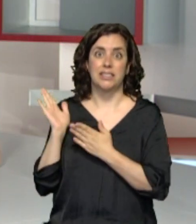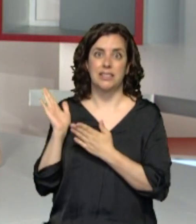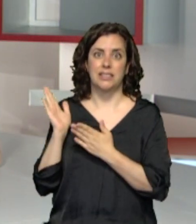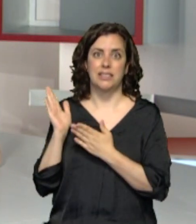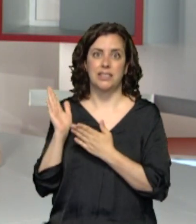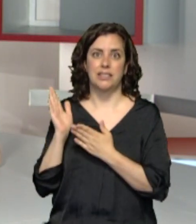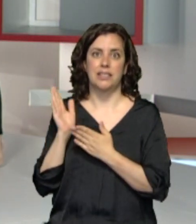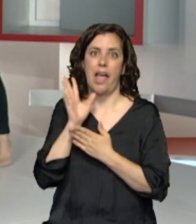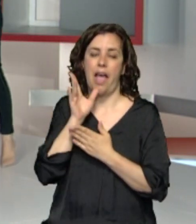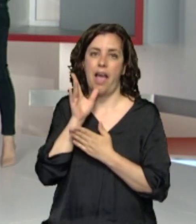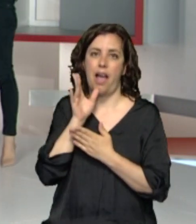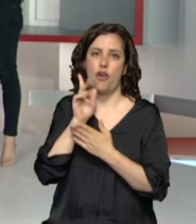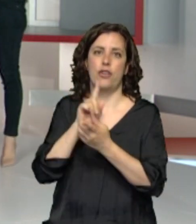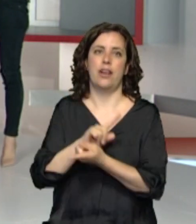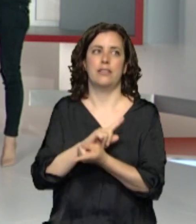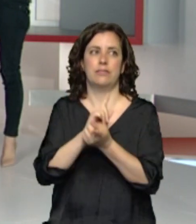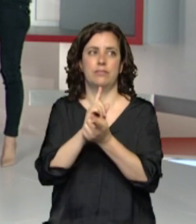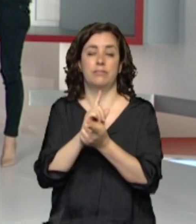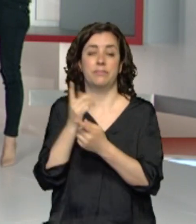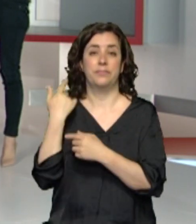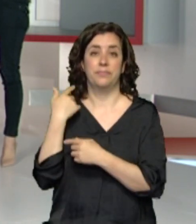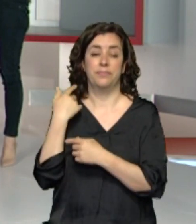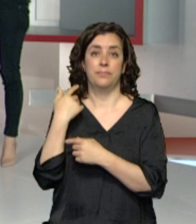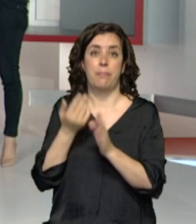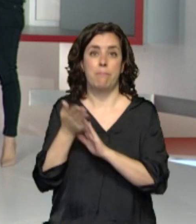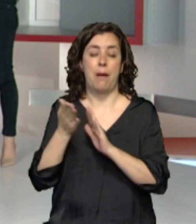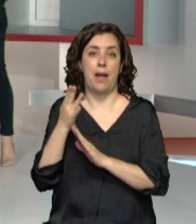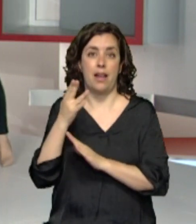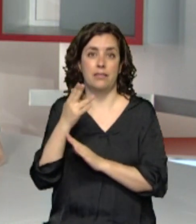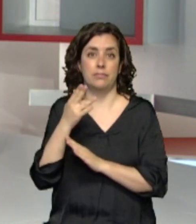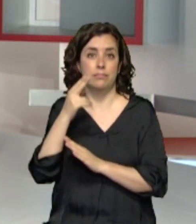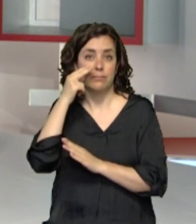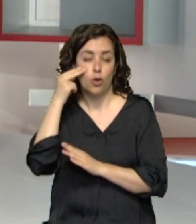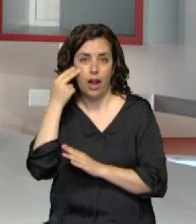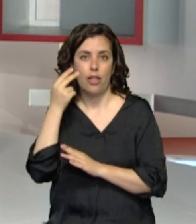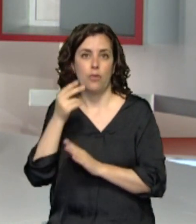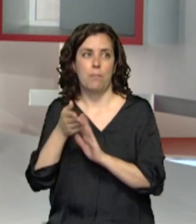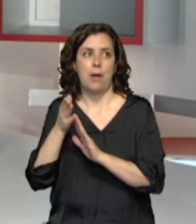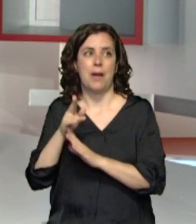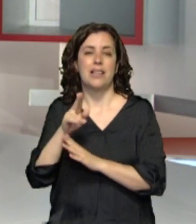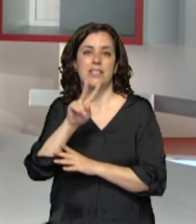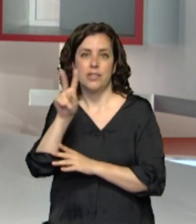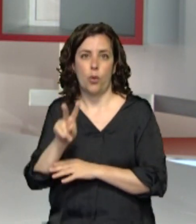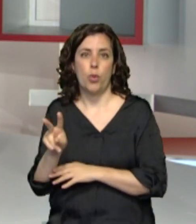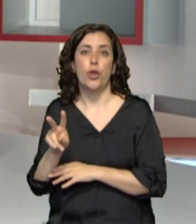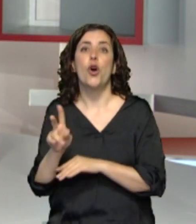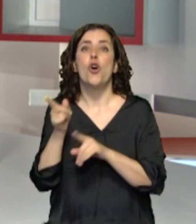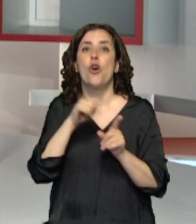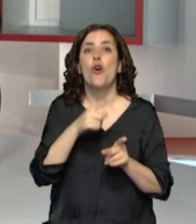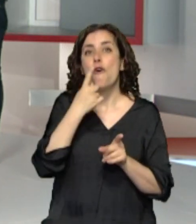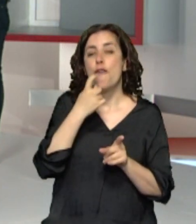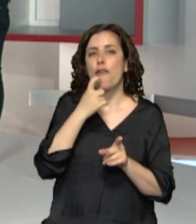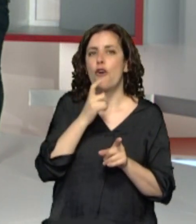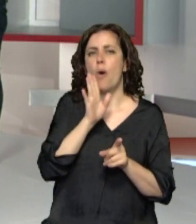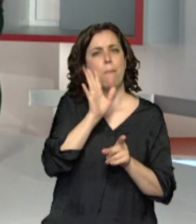pasan a la segunda fase y la tenemos en lila. Son todas ellas y en la zona roja, ahí lo tenemos, son las que se quedan